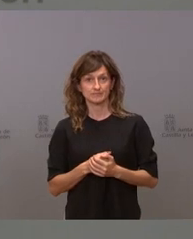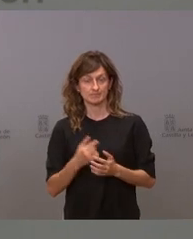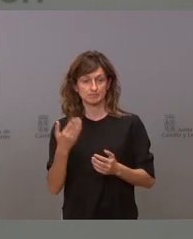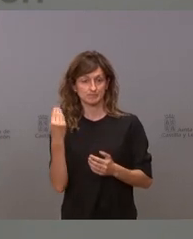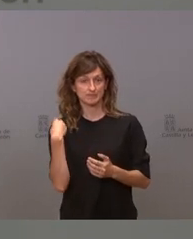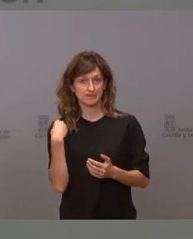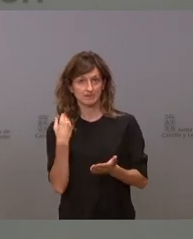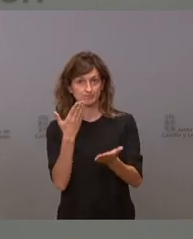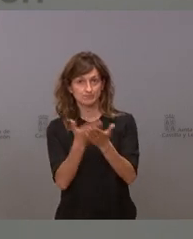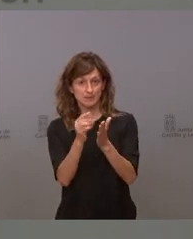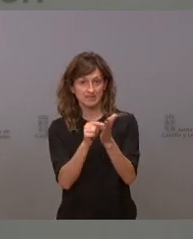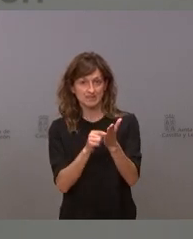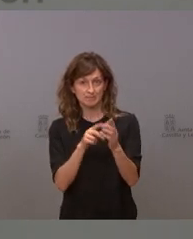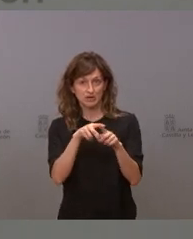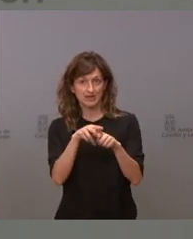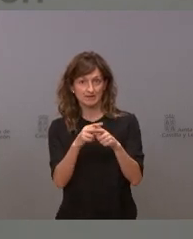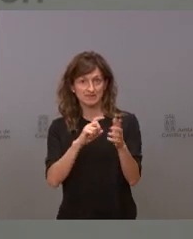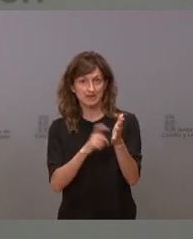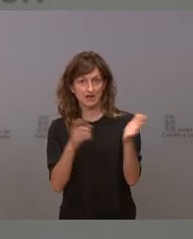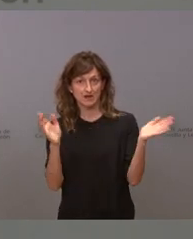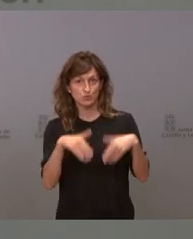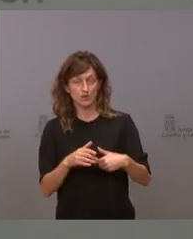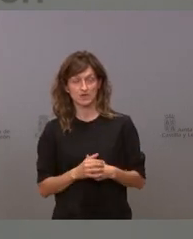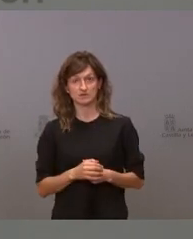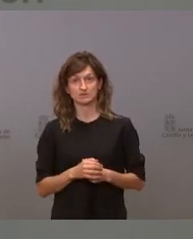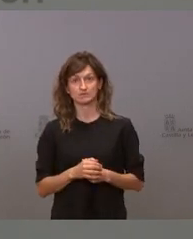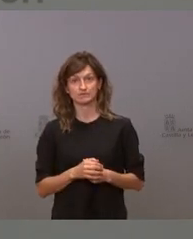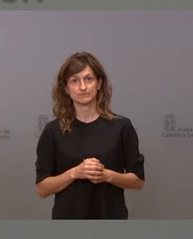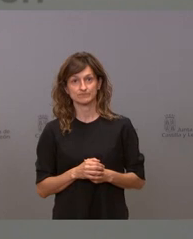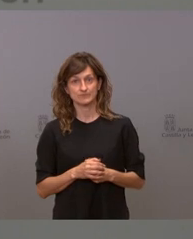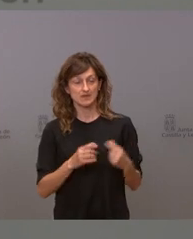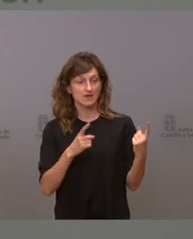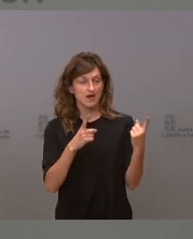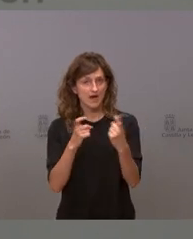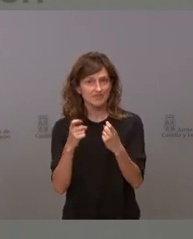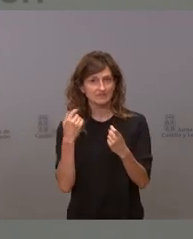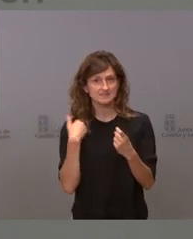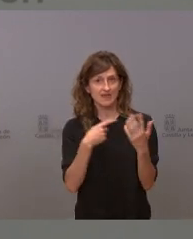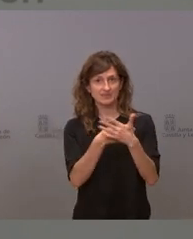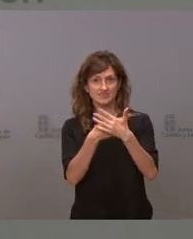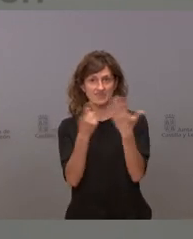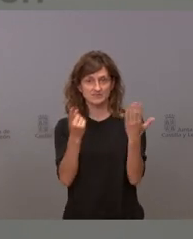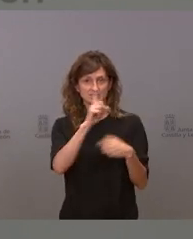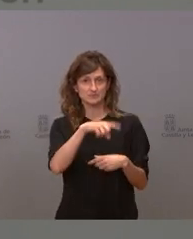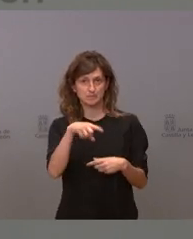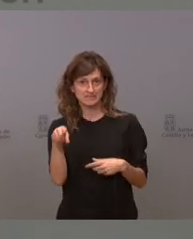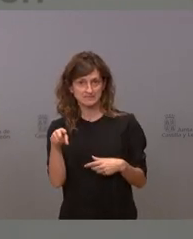cuando no tenemos la herramienta entonces lo que necesitamos llevamos 16 meses